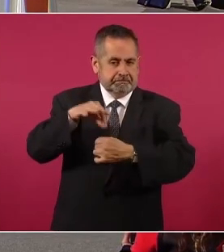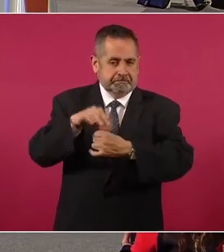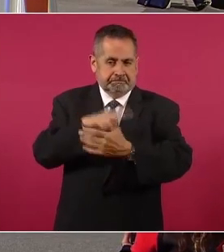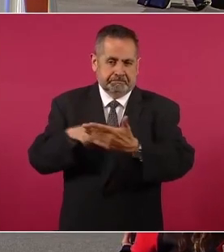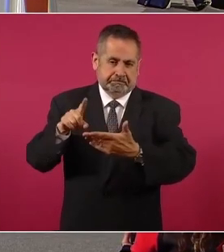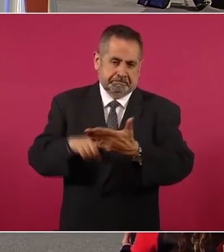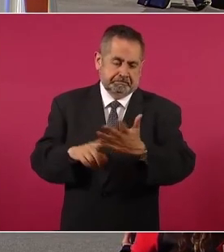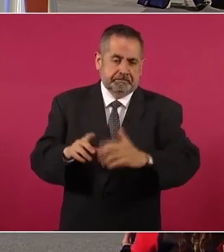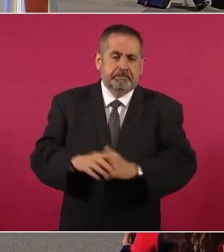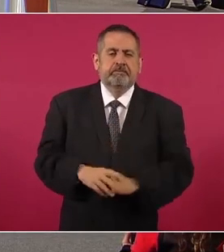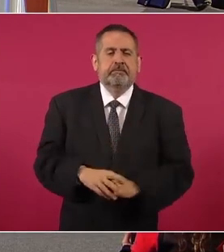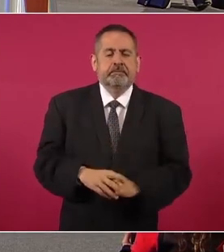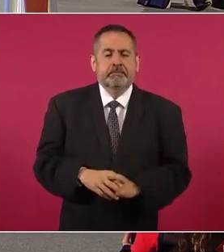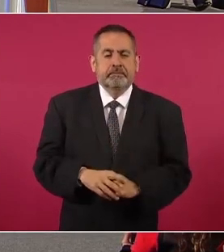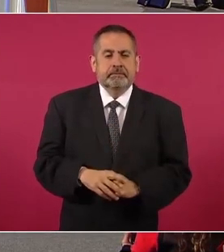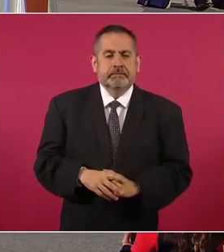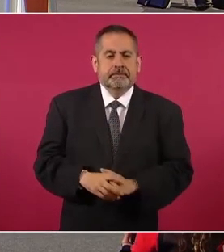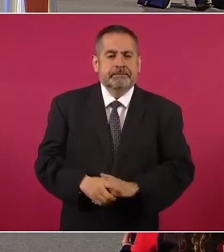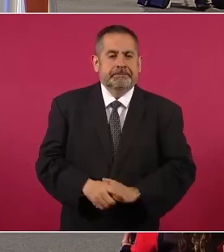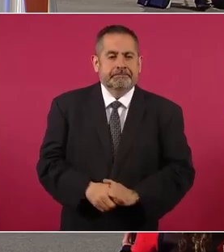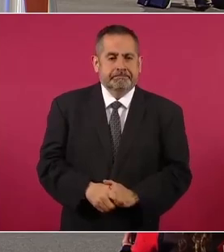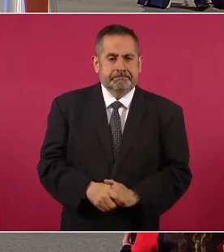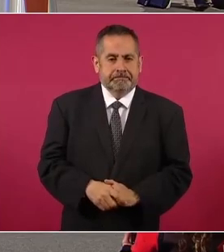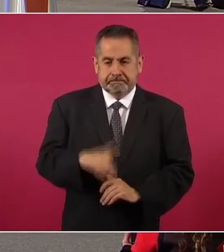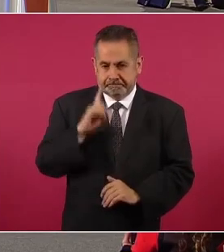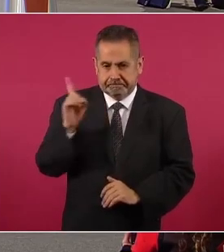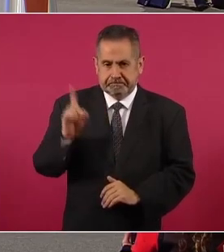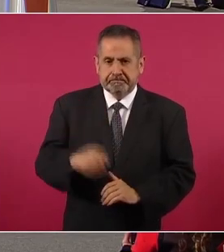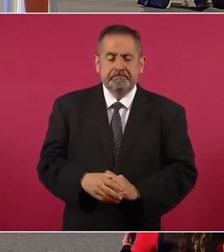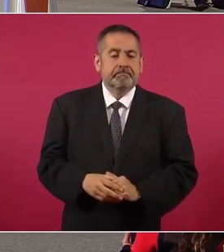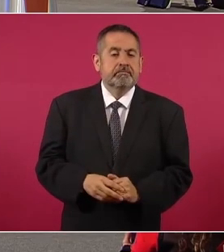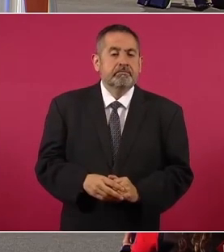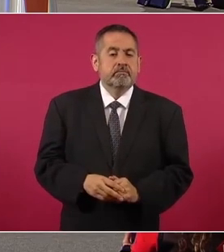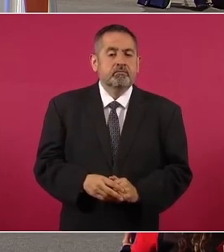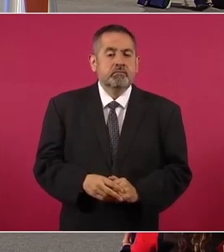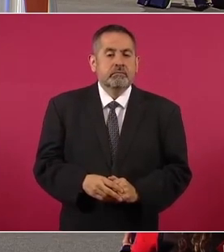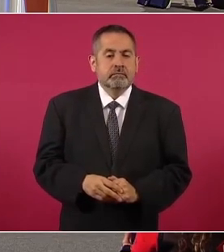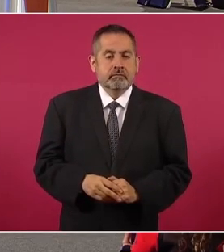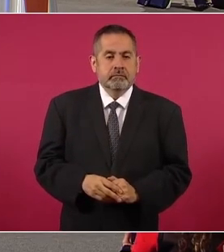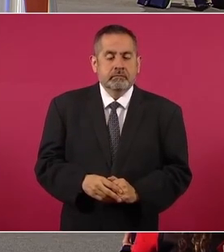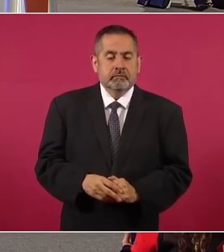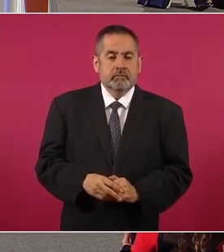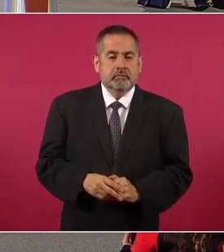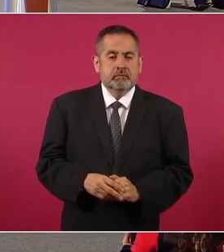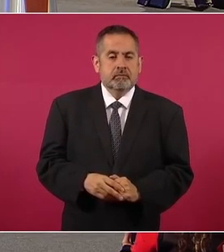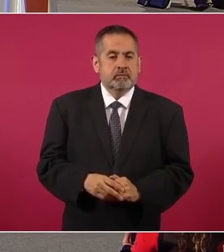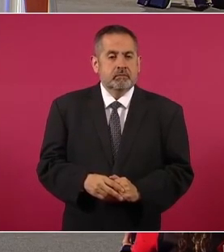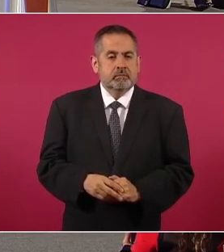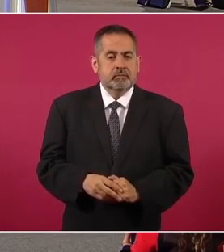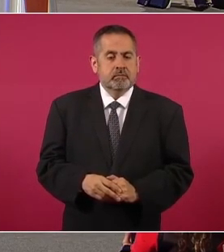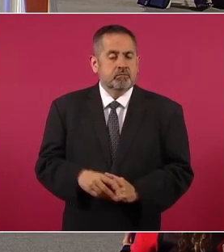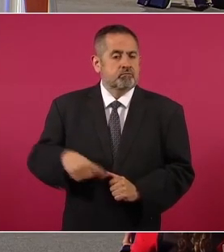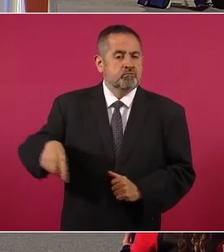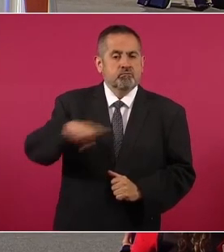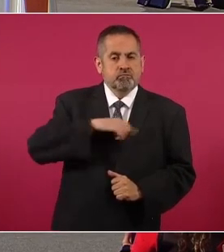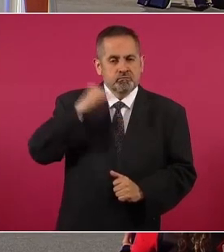A ver, la segunda. Postura antepropuesta de la iniciativa del Ejecutivo Federal.